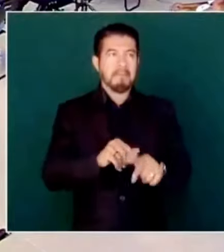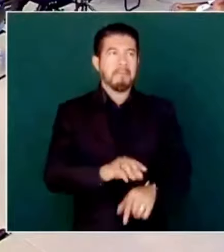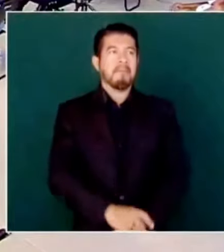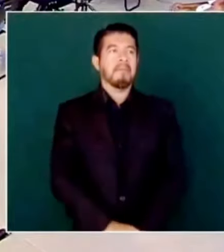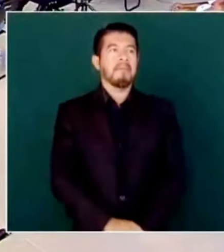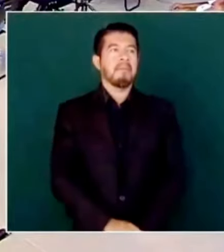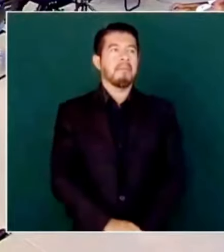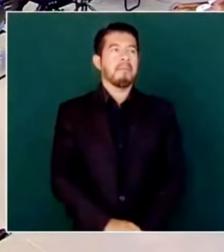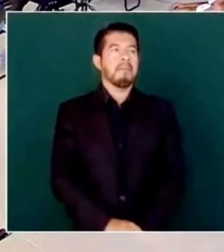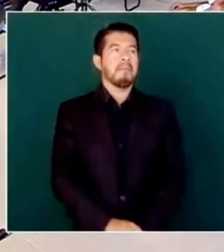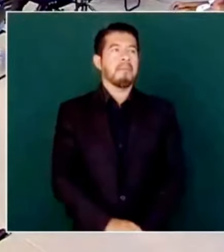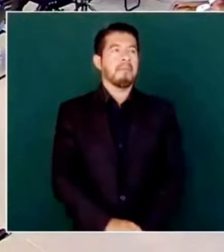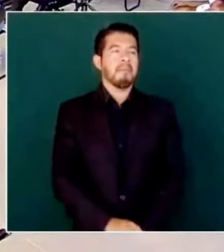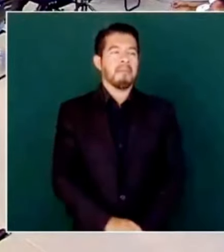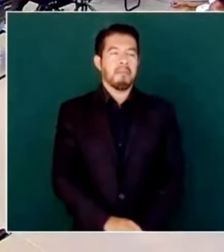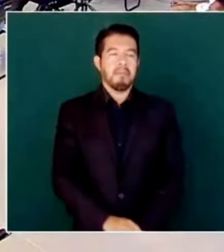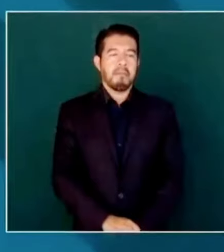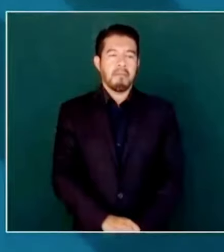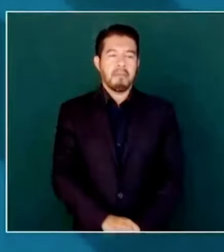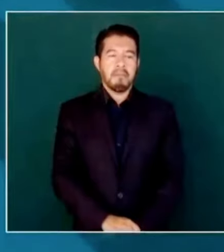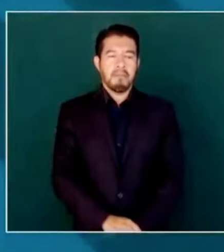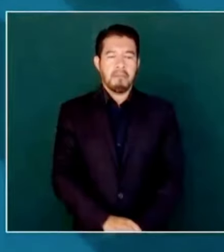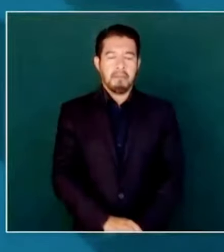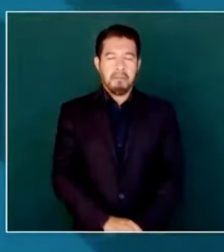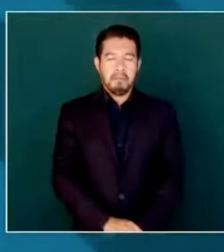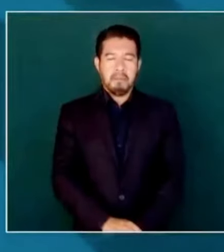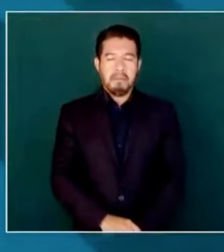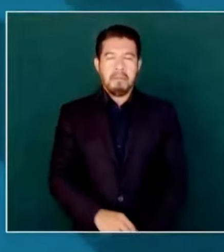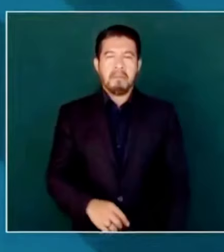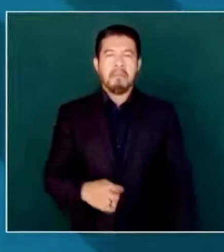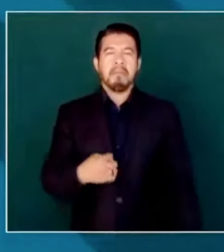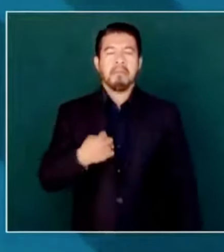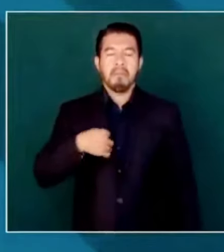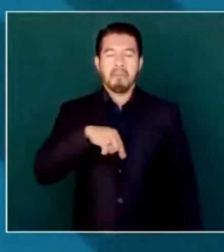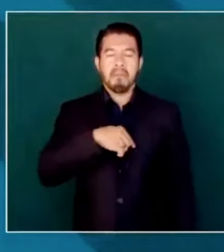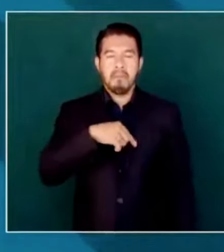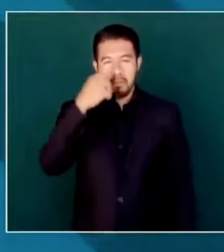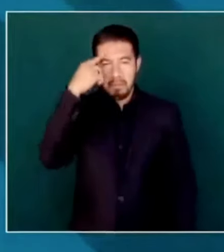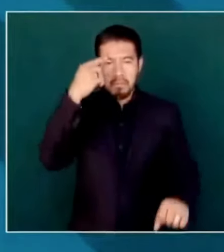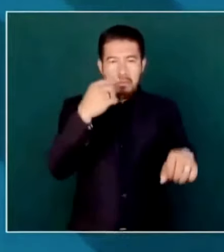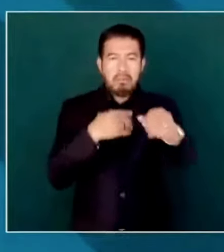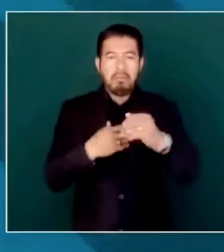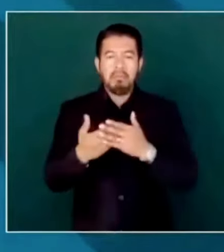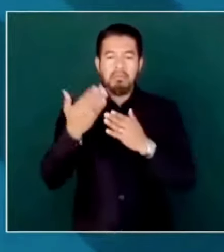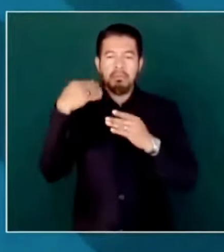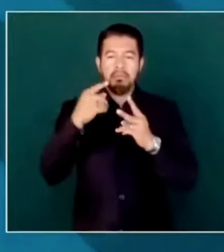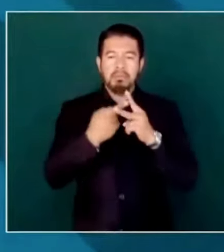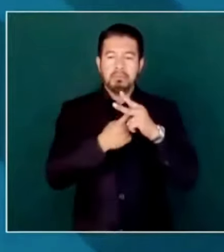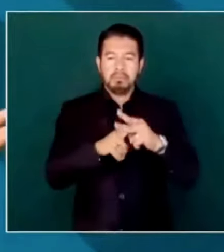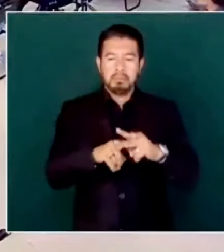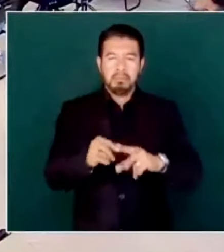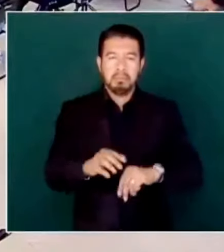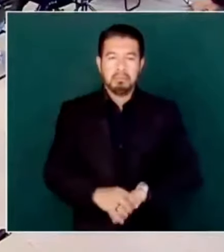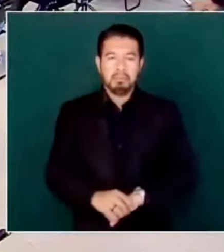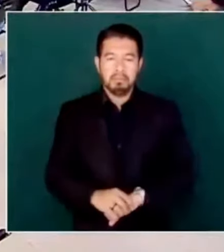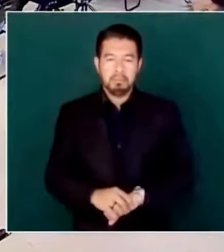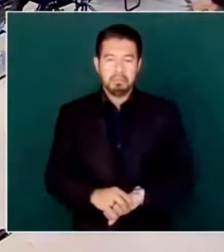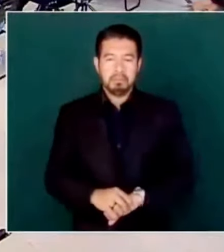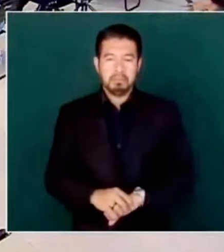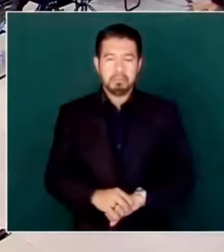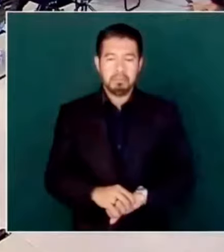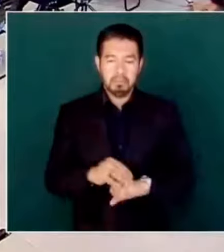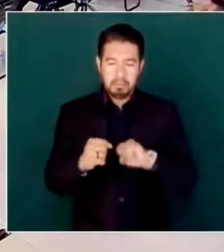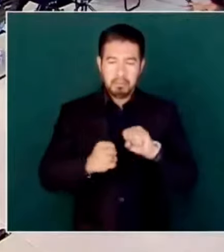Entonces, cuando comenzamos, empezamos en el